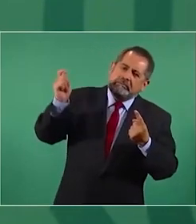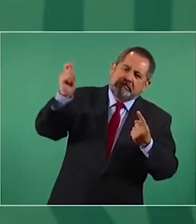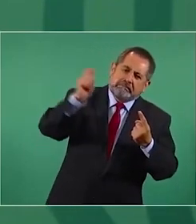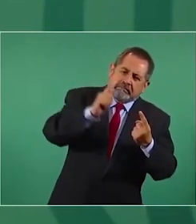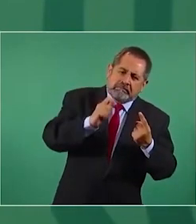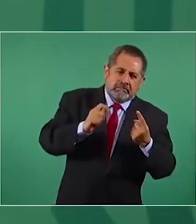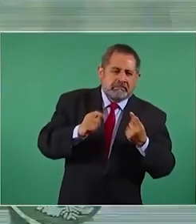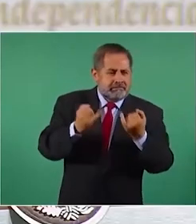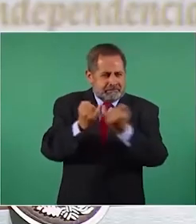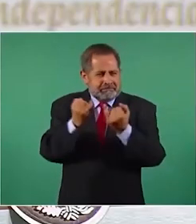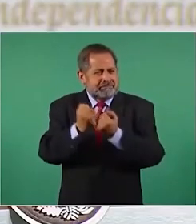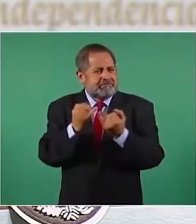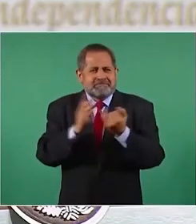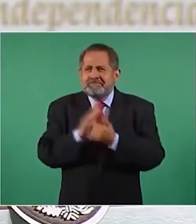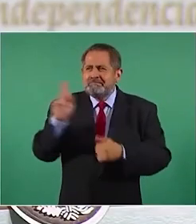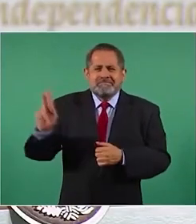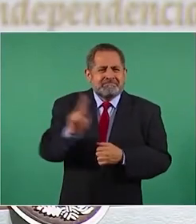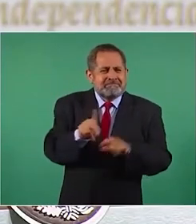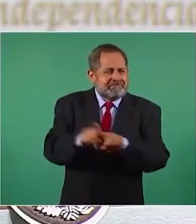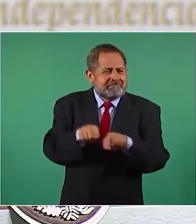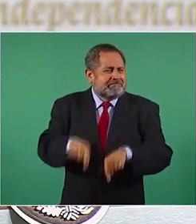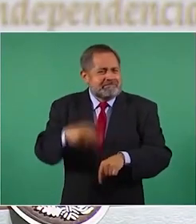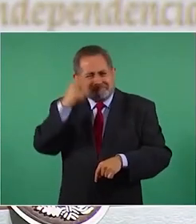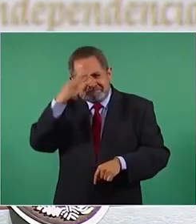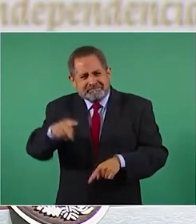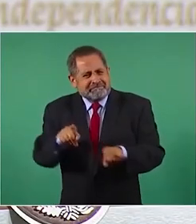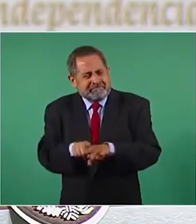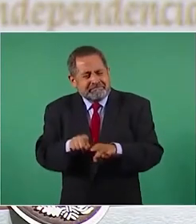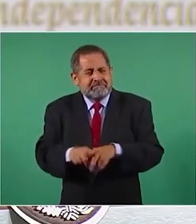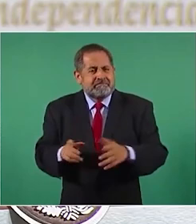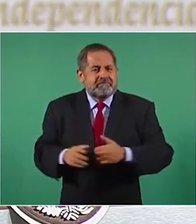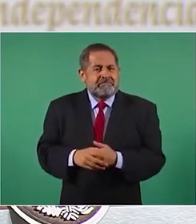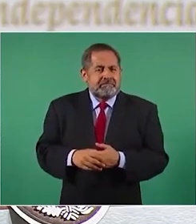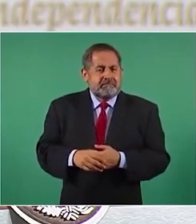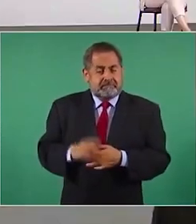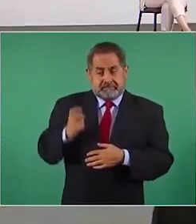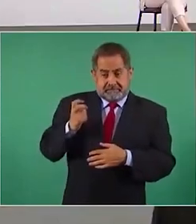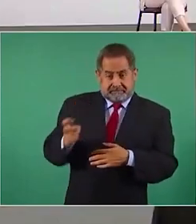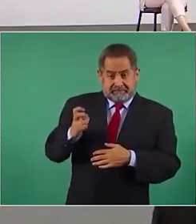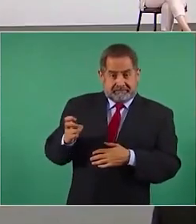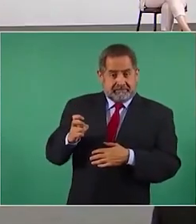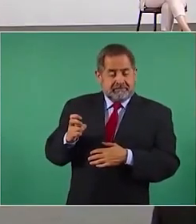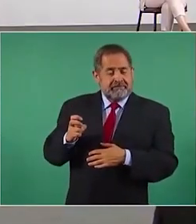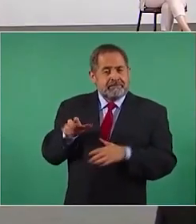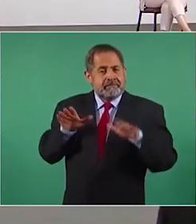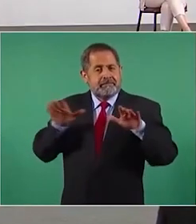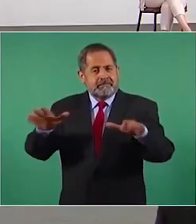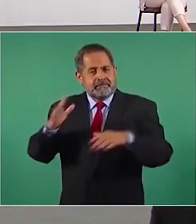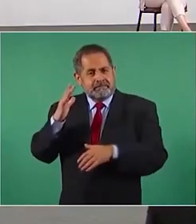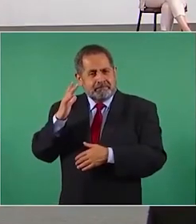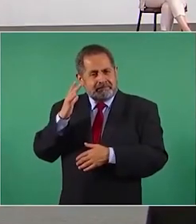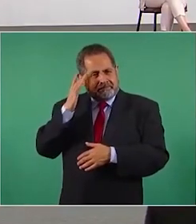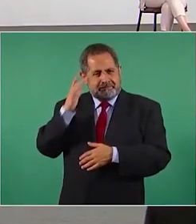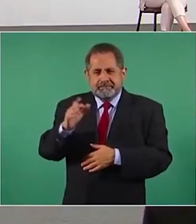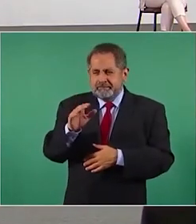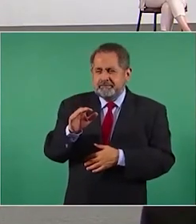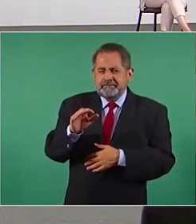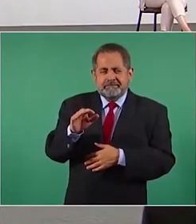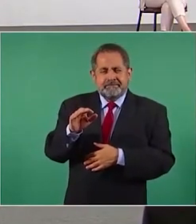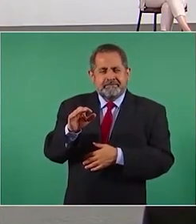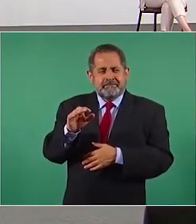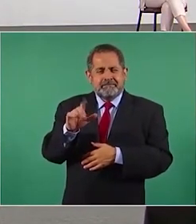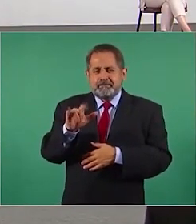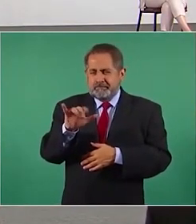de estas características, y esta es una de las obras más importantes que se está